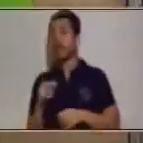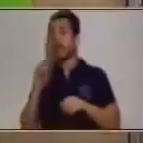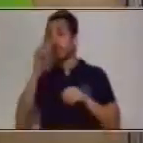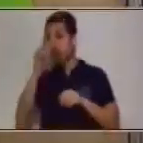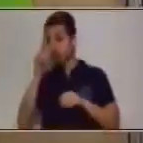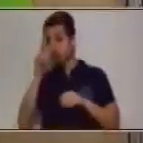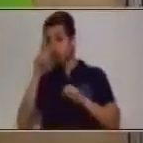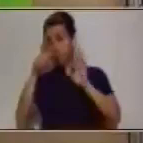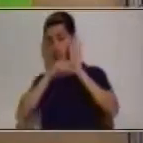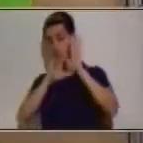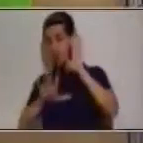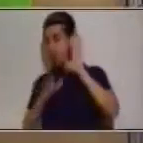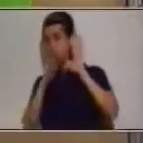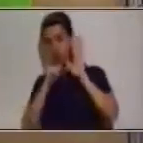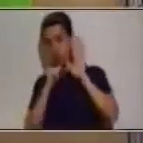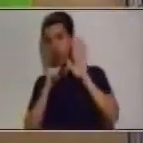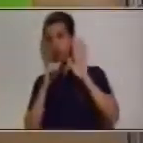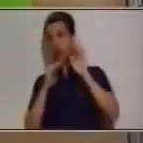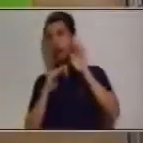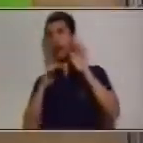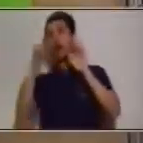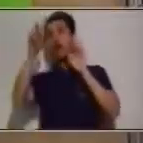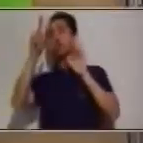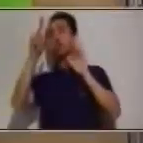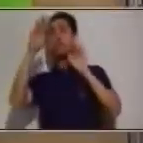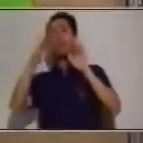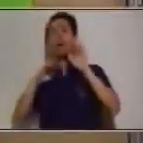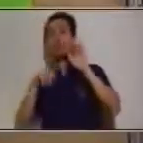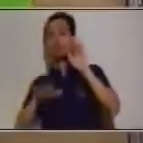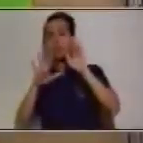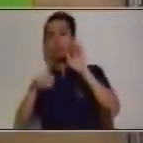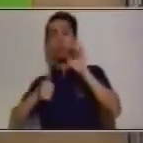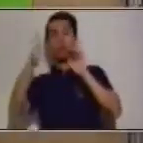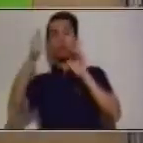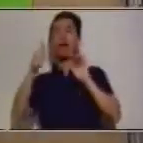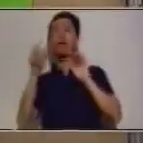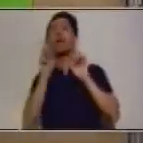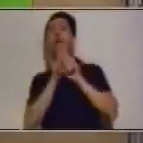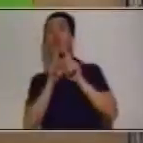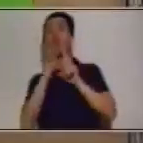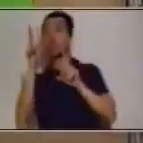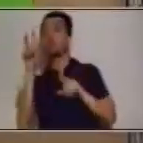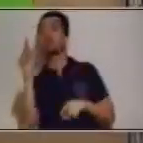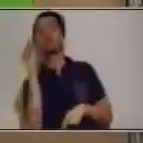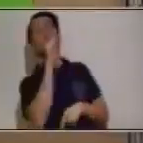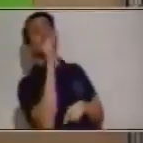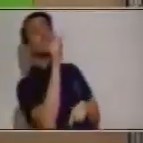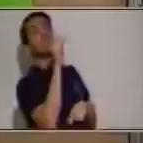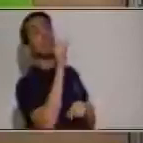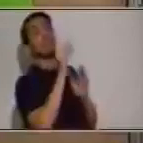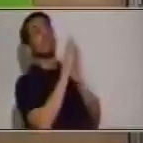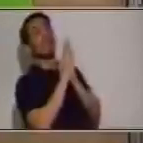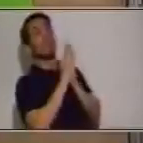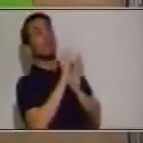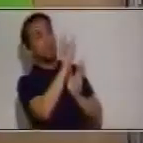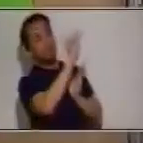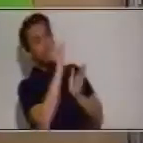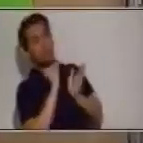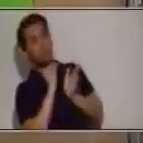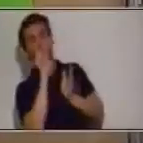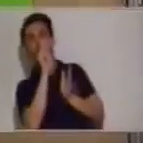caso al cinco, viene y le dice al número ocho, me haces un favor, me prestas uno.